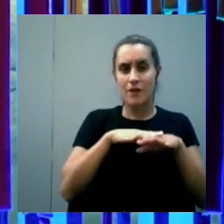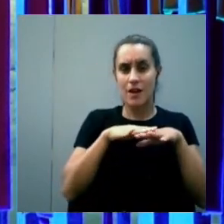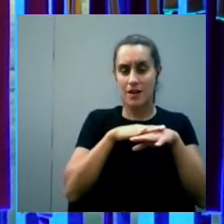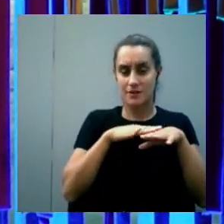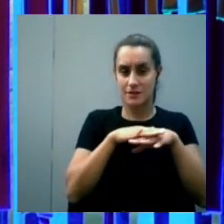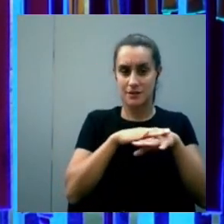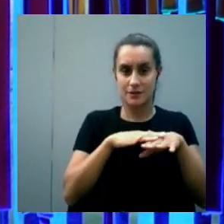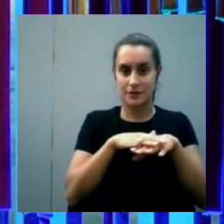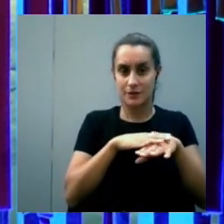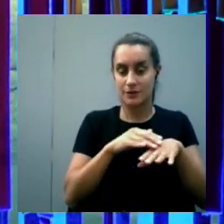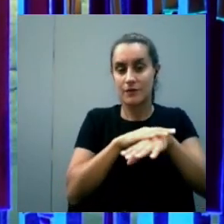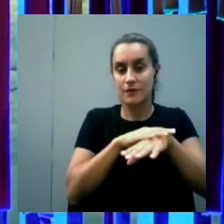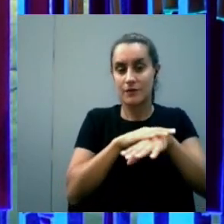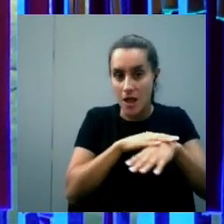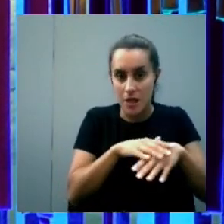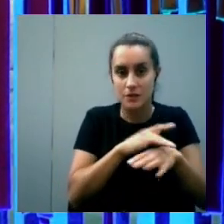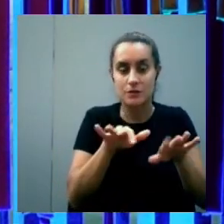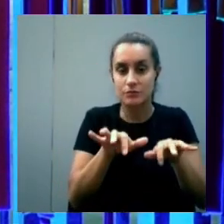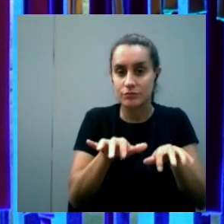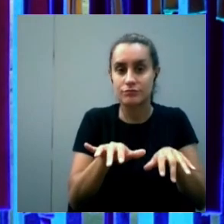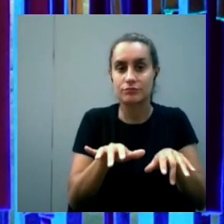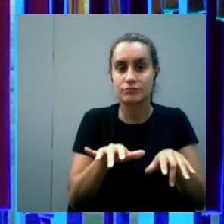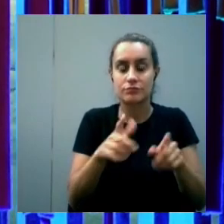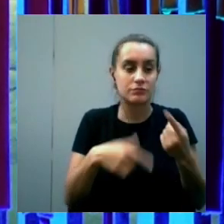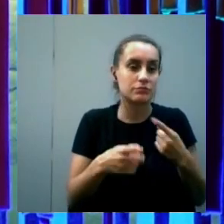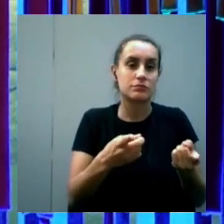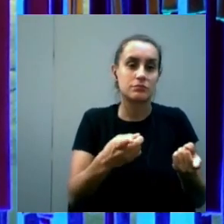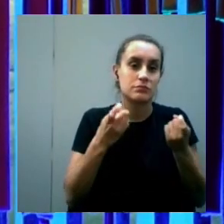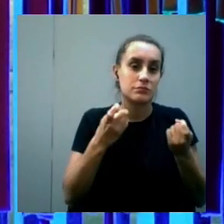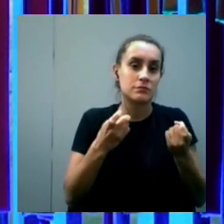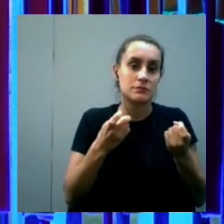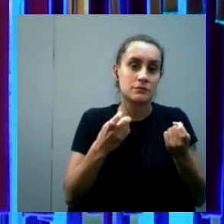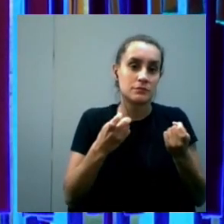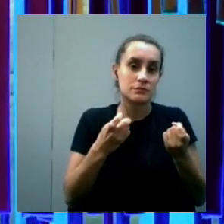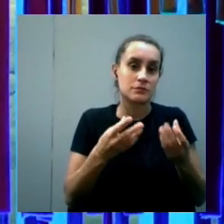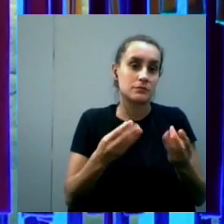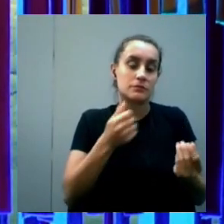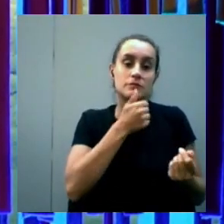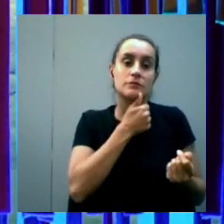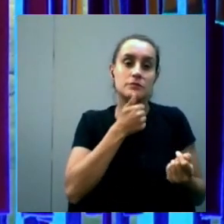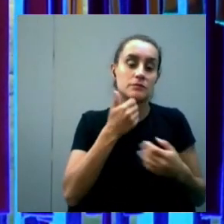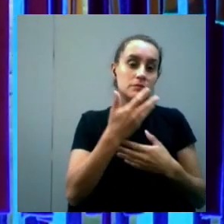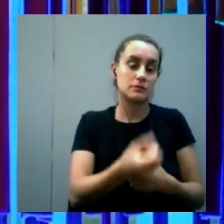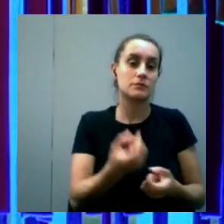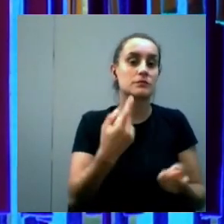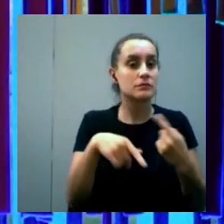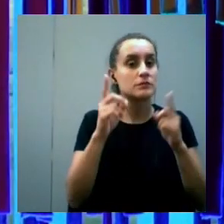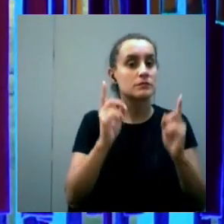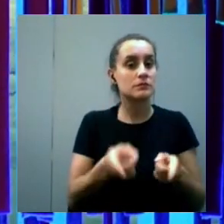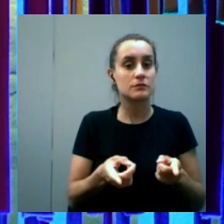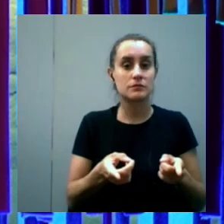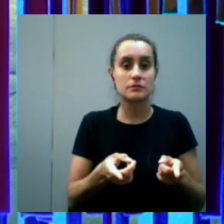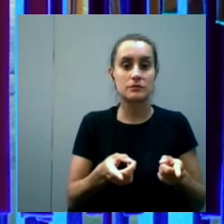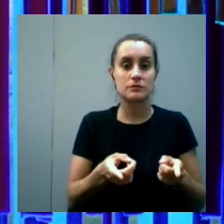que son la base y son los fundamentos para la mayor parte de las soluciones pero también parte